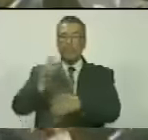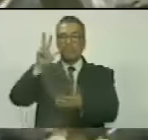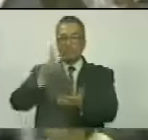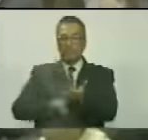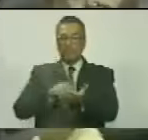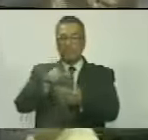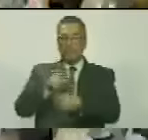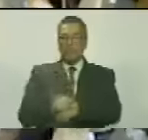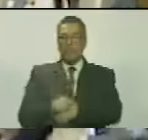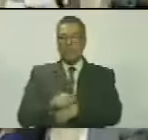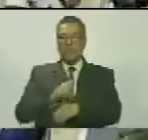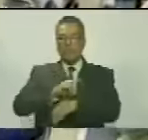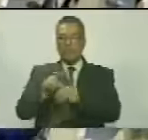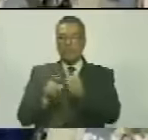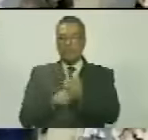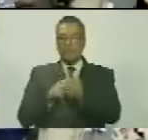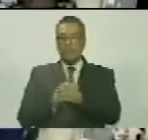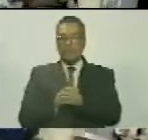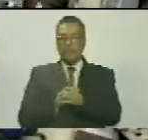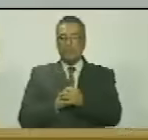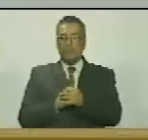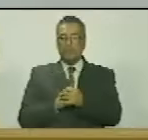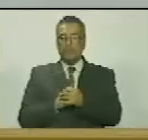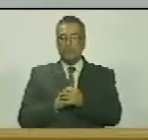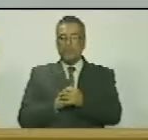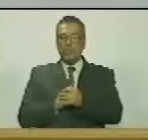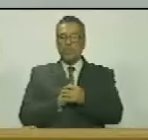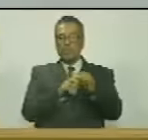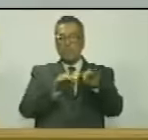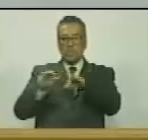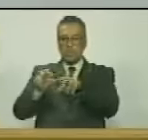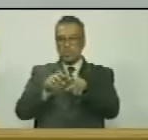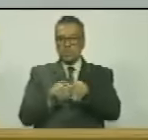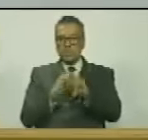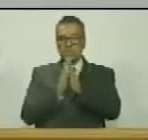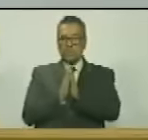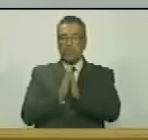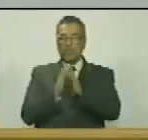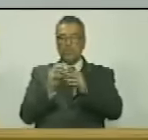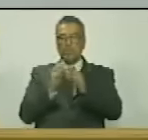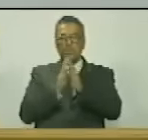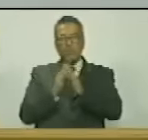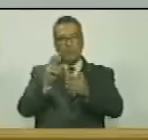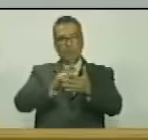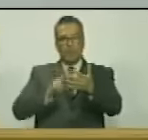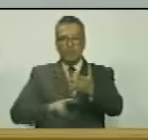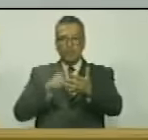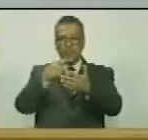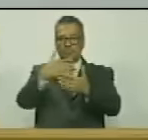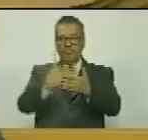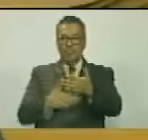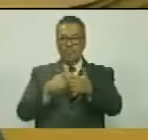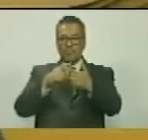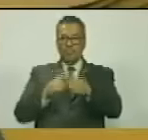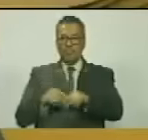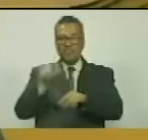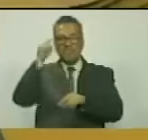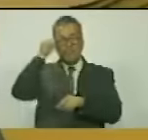aprobada por unanimidad. Ciudadana secretaria, sírvase por favor dar lectura a la cuenta.